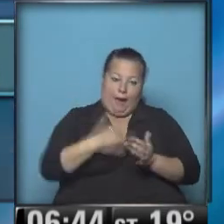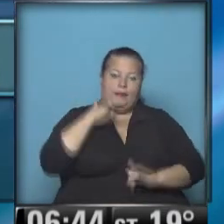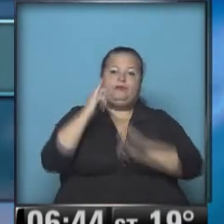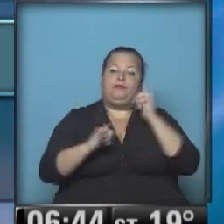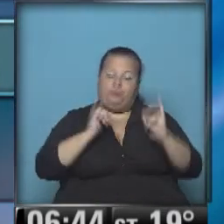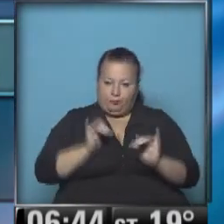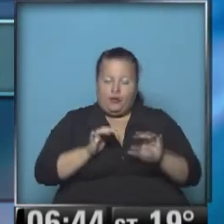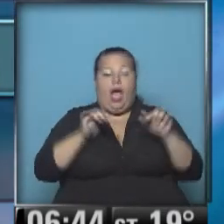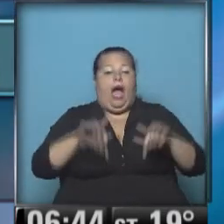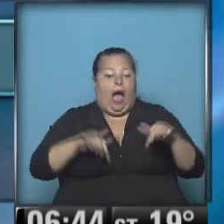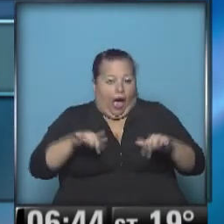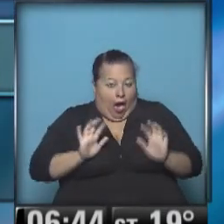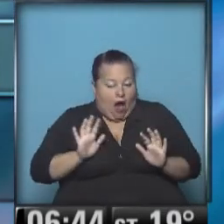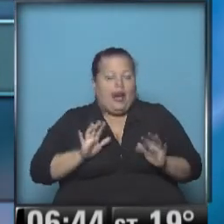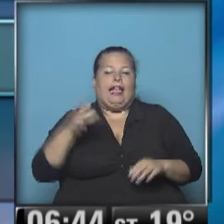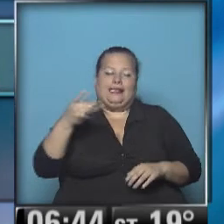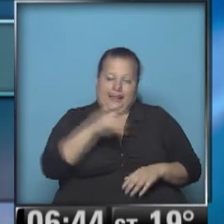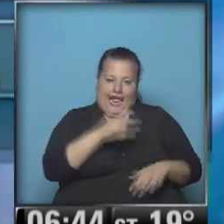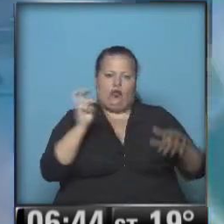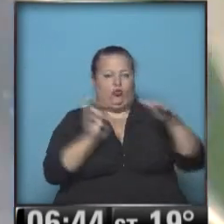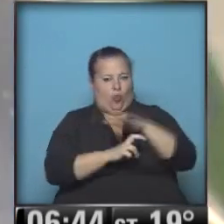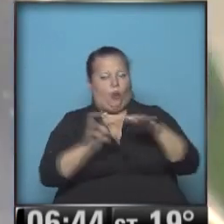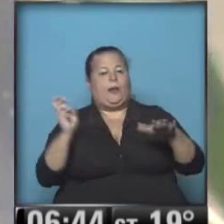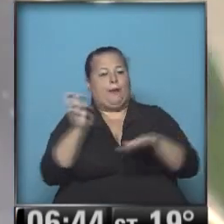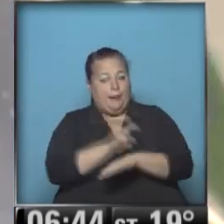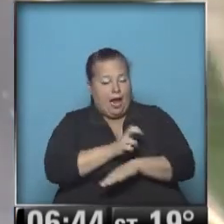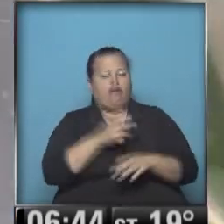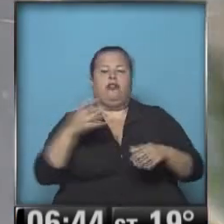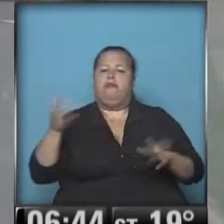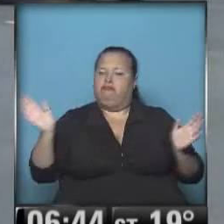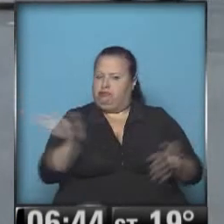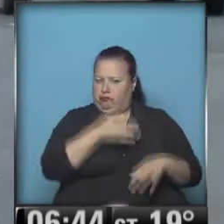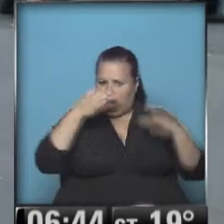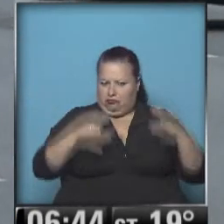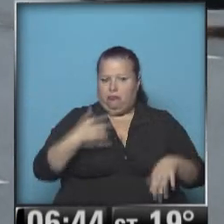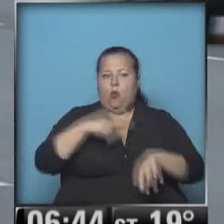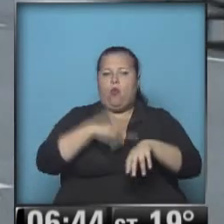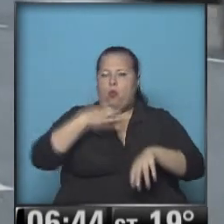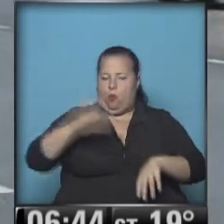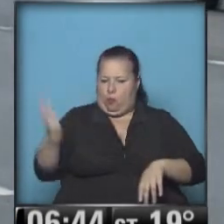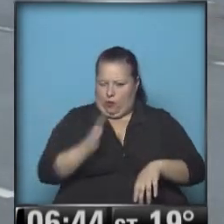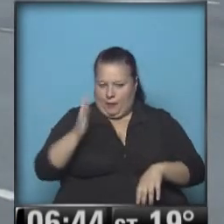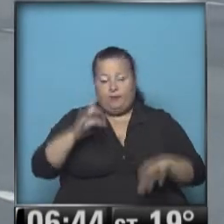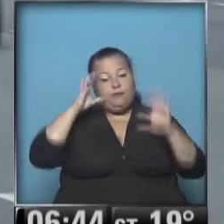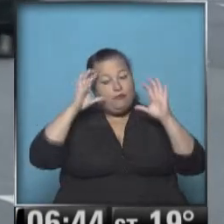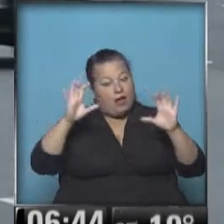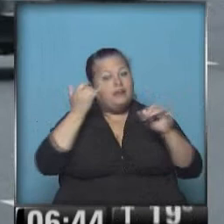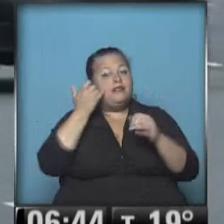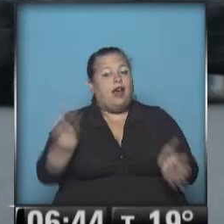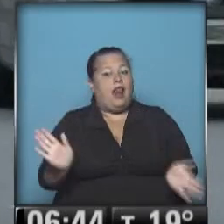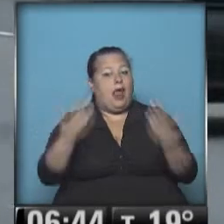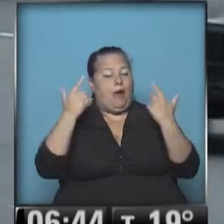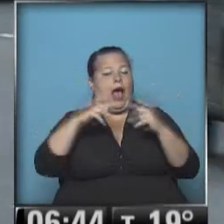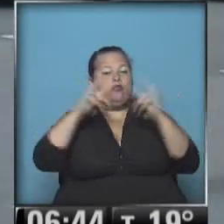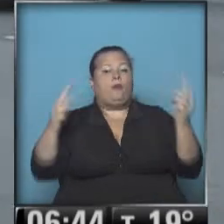servicios. Por el momento, 3 sub-tecipre-metro están funcionando de acuerdo a sus cronogramas. Recuerden que ya está habilitado acceso